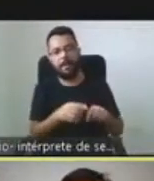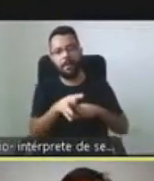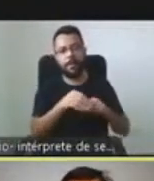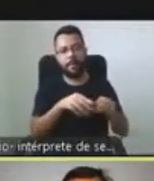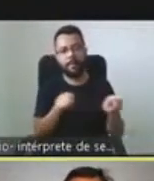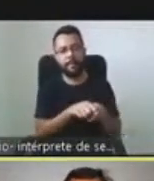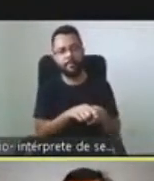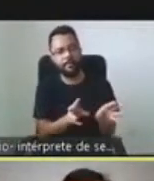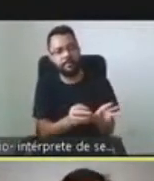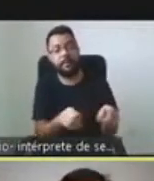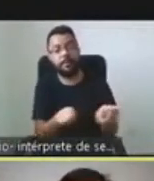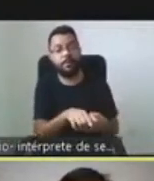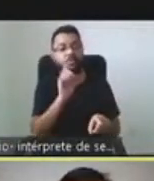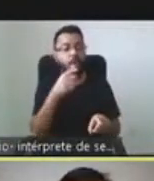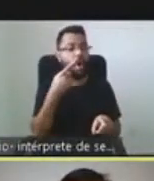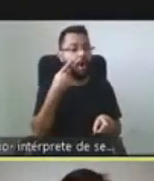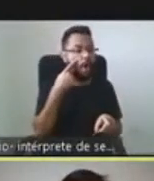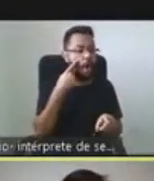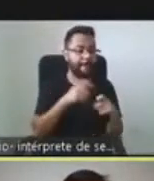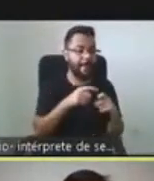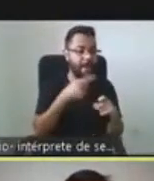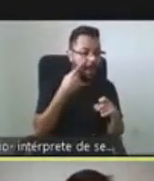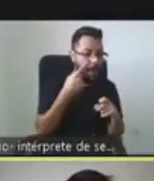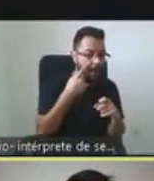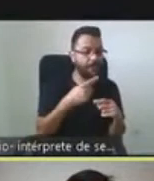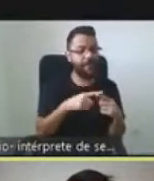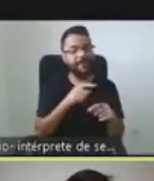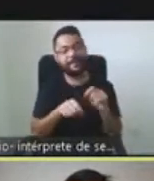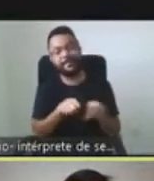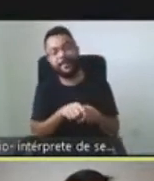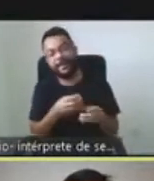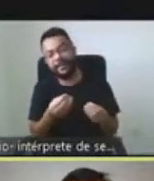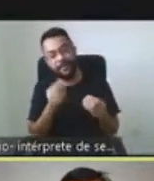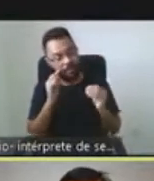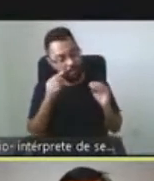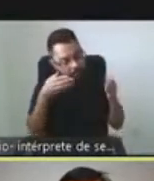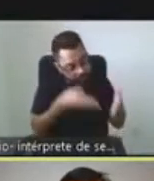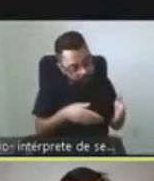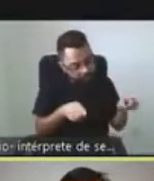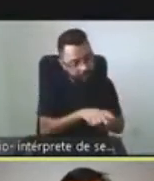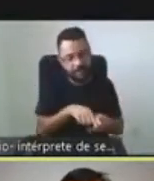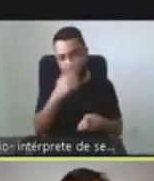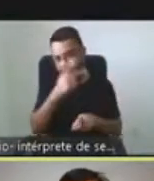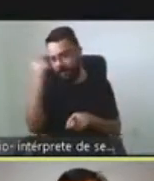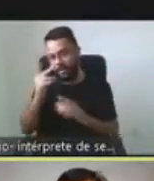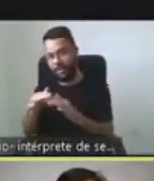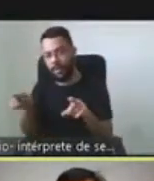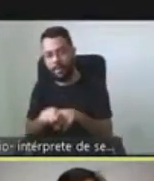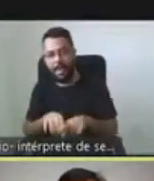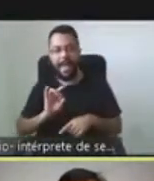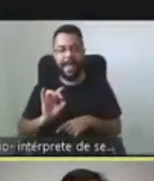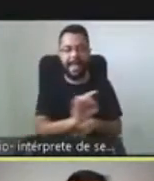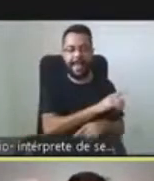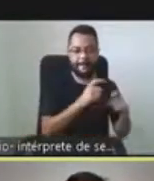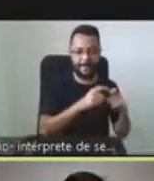oftalmólogo y él solamente ve lo suyo y el traumatólogo ve otra cosa y el cardiólogo